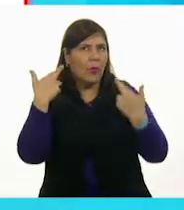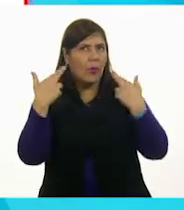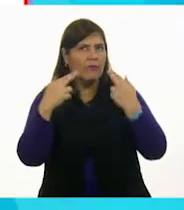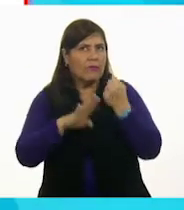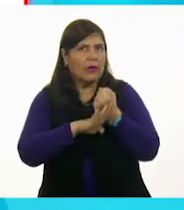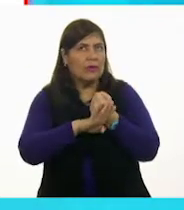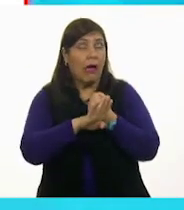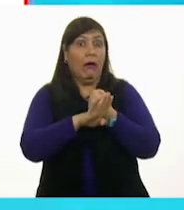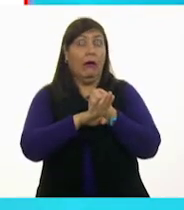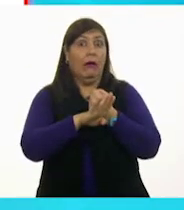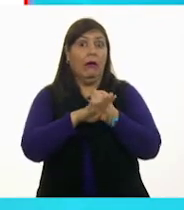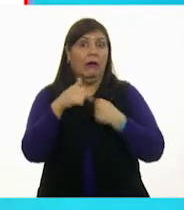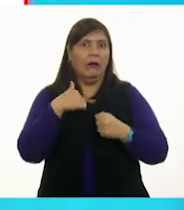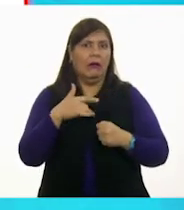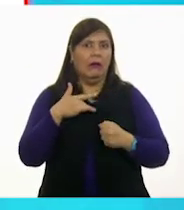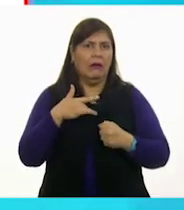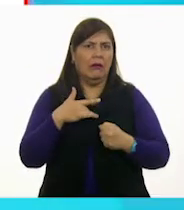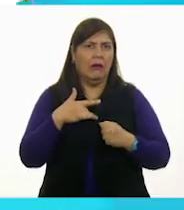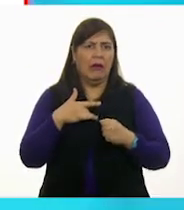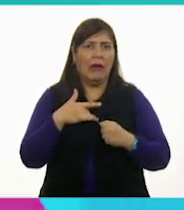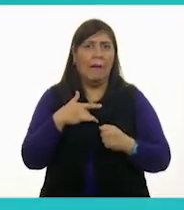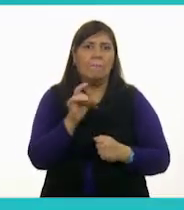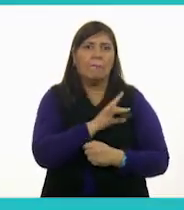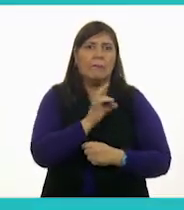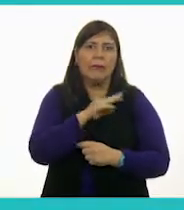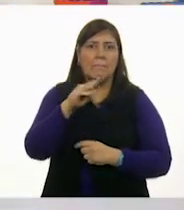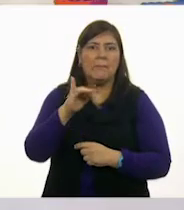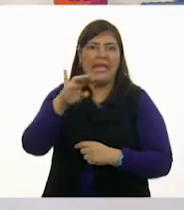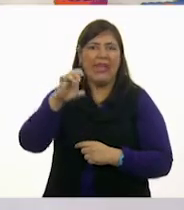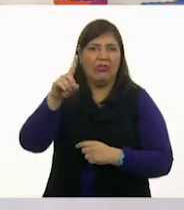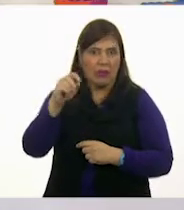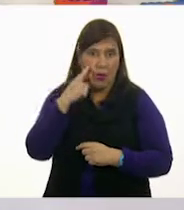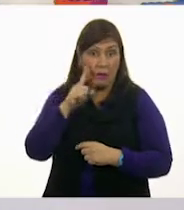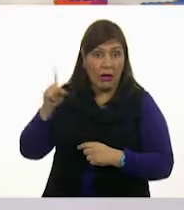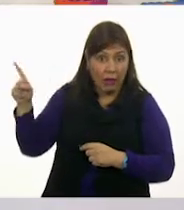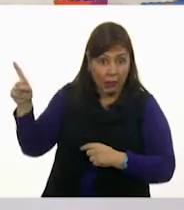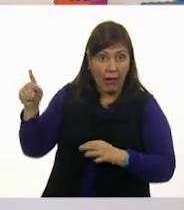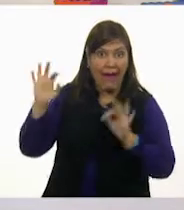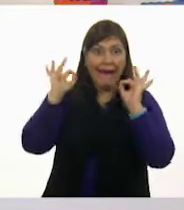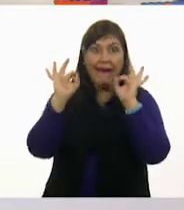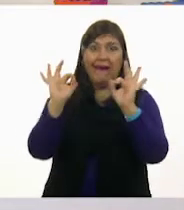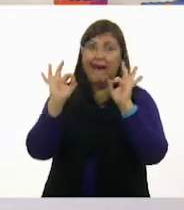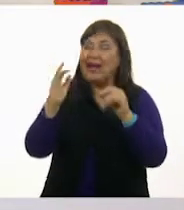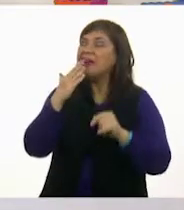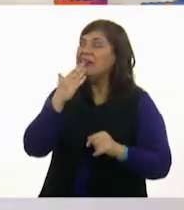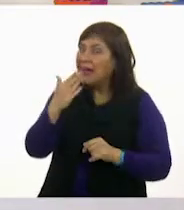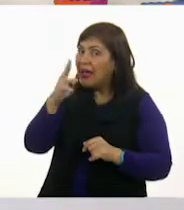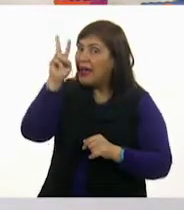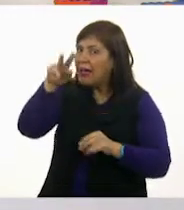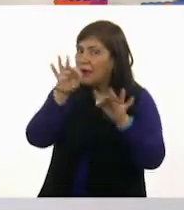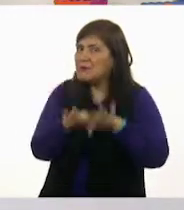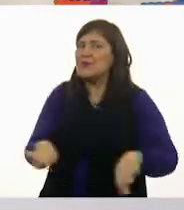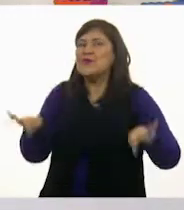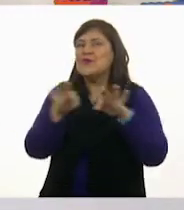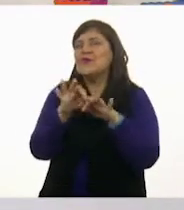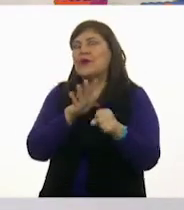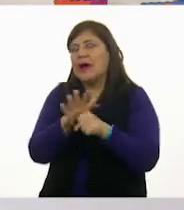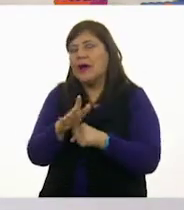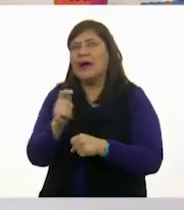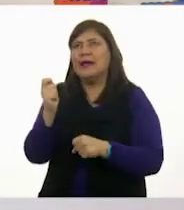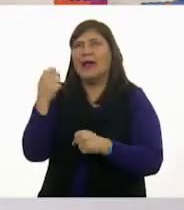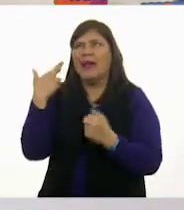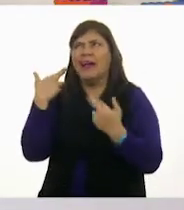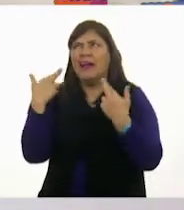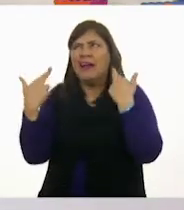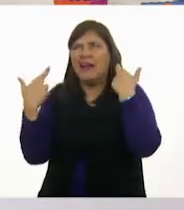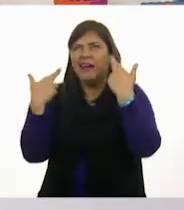Entonces, siento miedo. Correcto. Pero fíjate que hay algo muy importante. Tú dijiste siento ruidos de